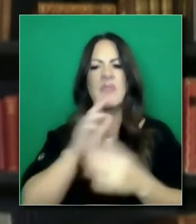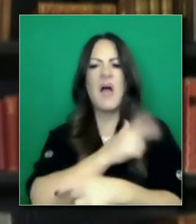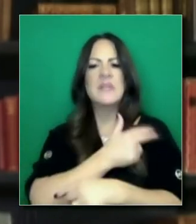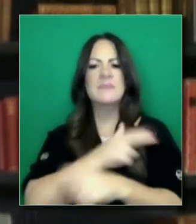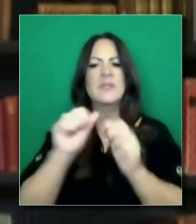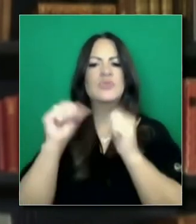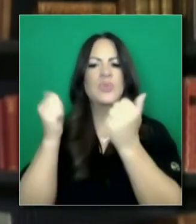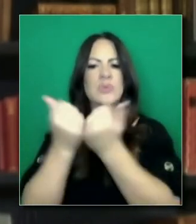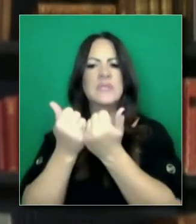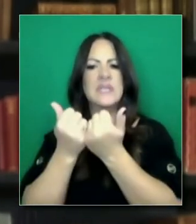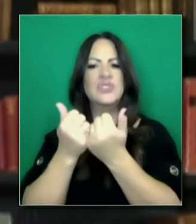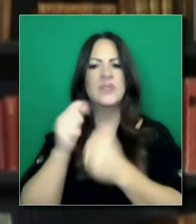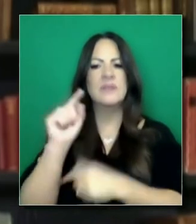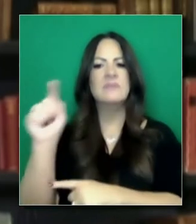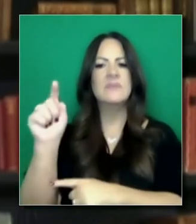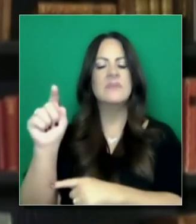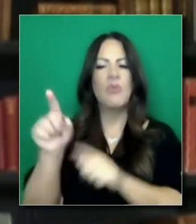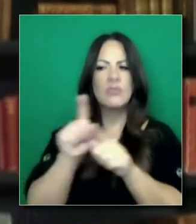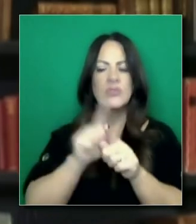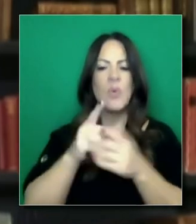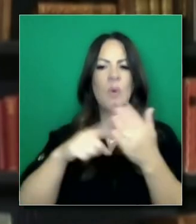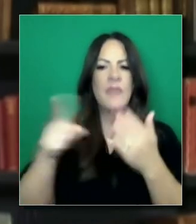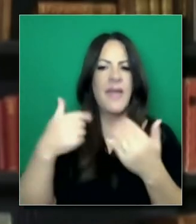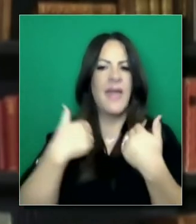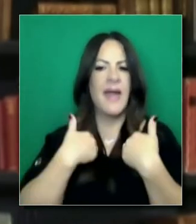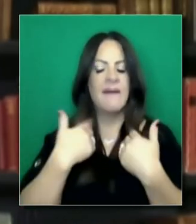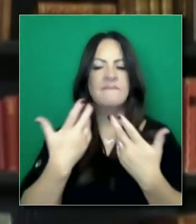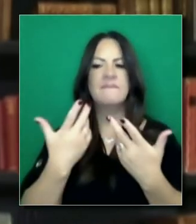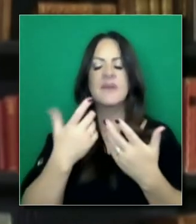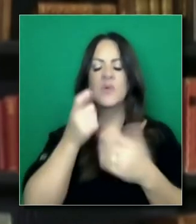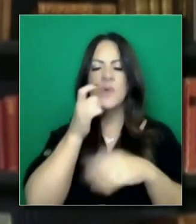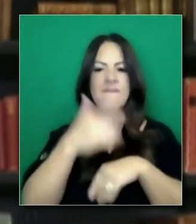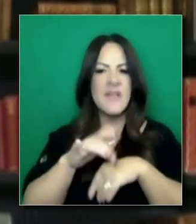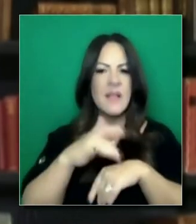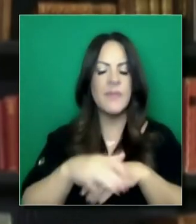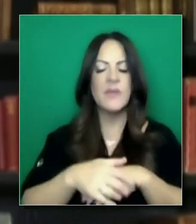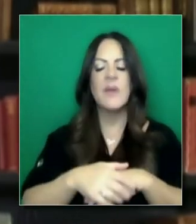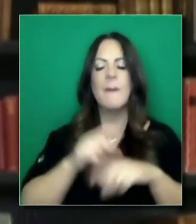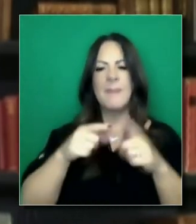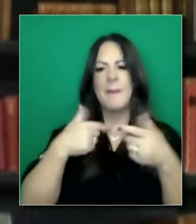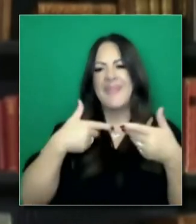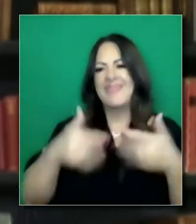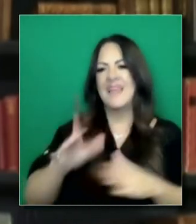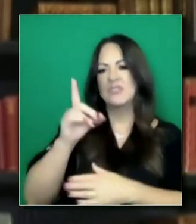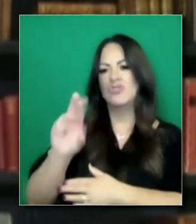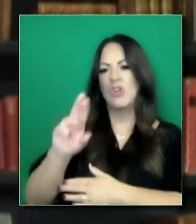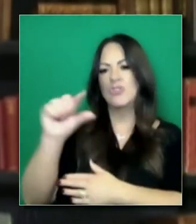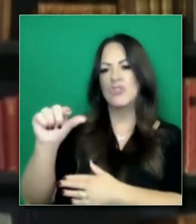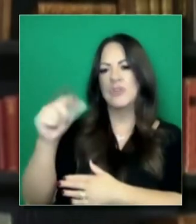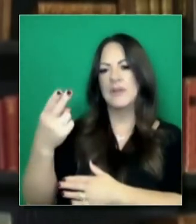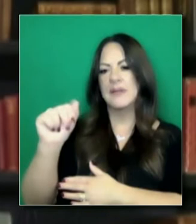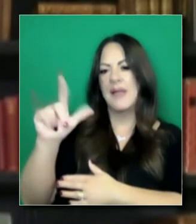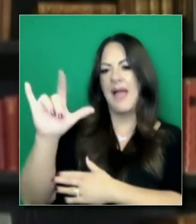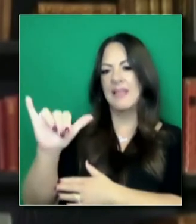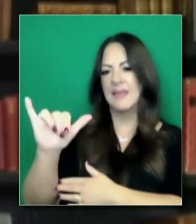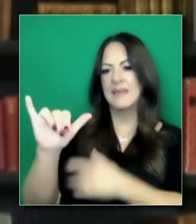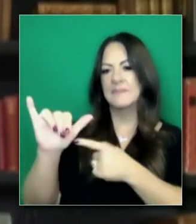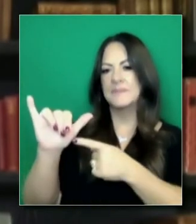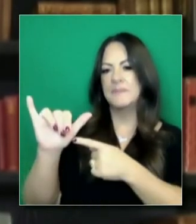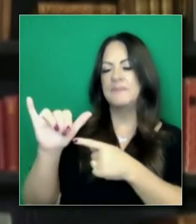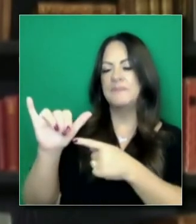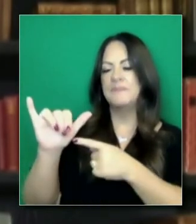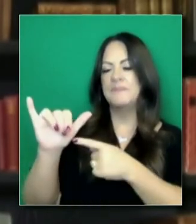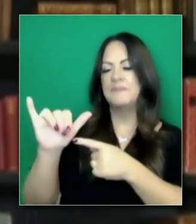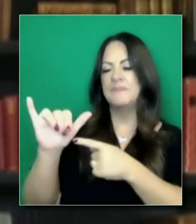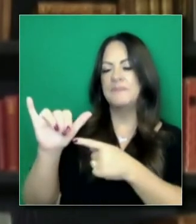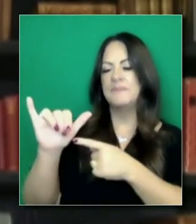Pero con eso quiero pedirle al doctor Ghali de una manera más clara que él amplifique la respuesta a esta